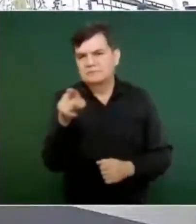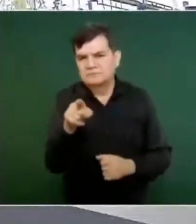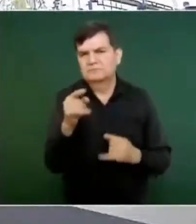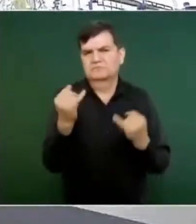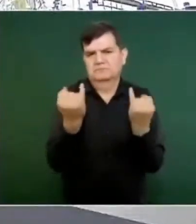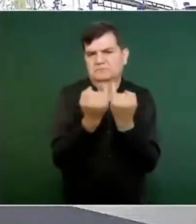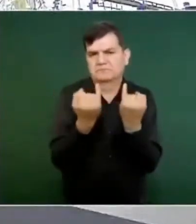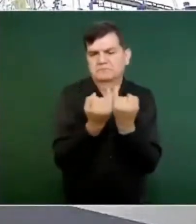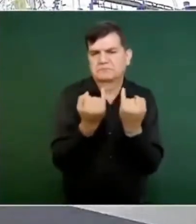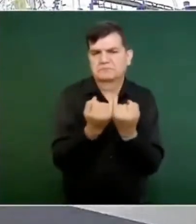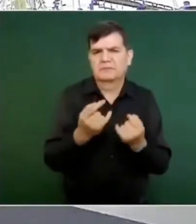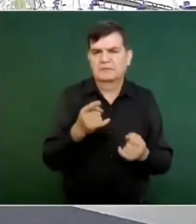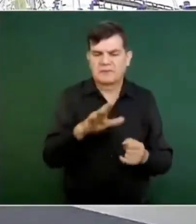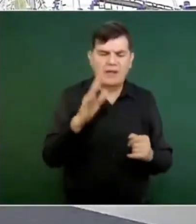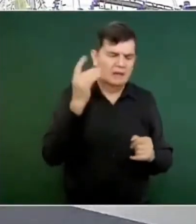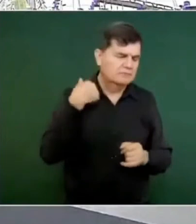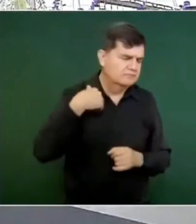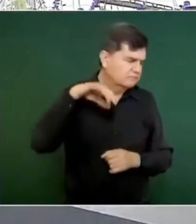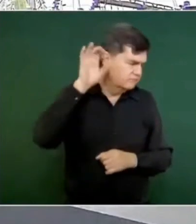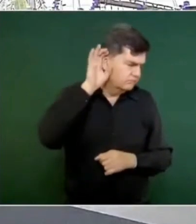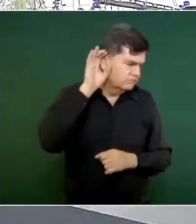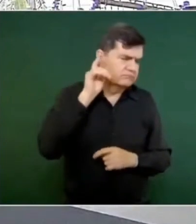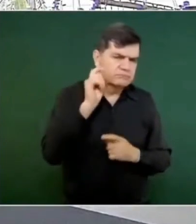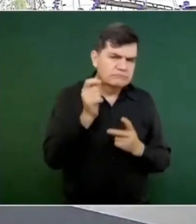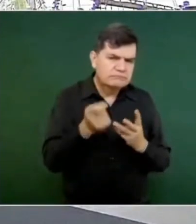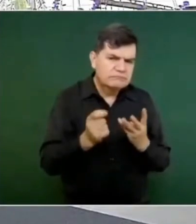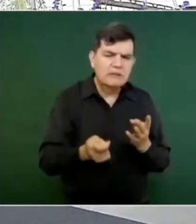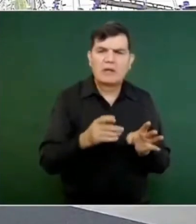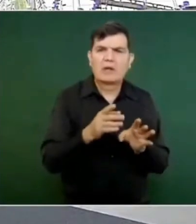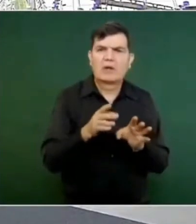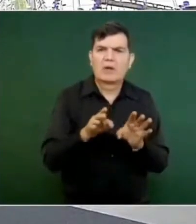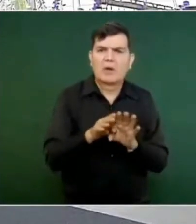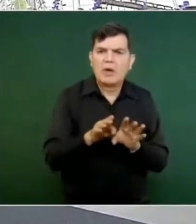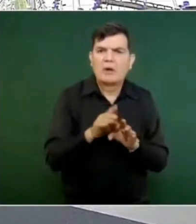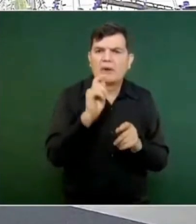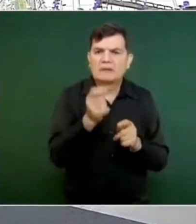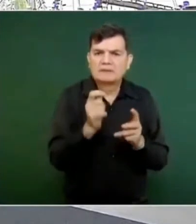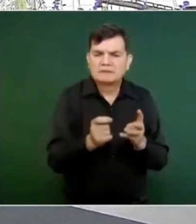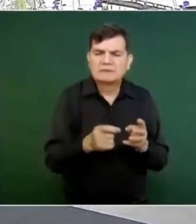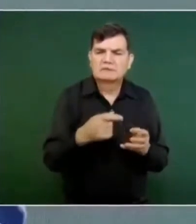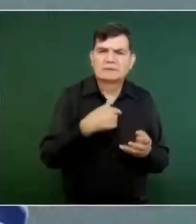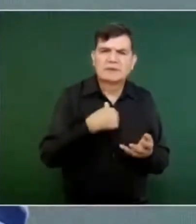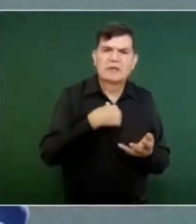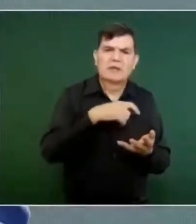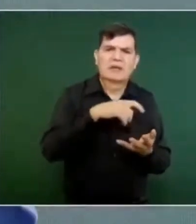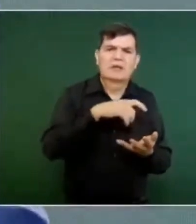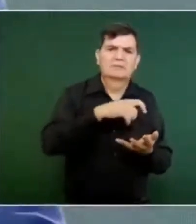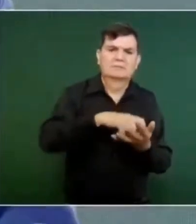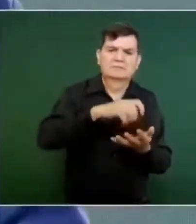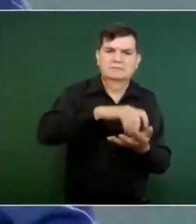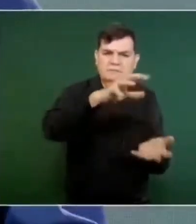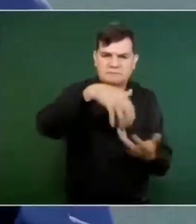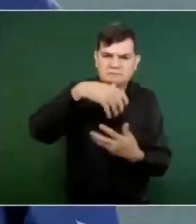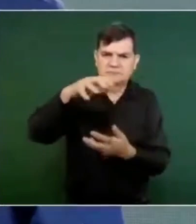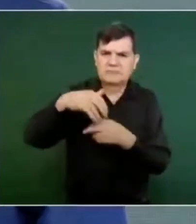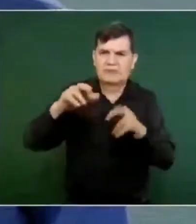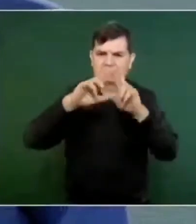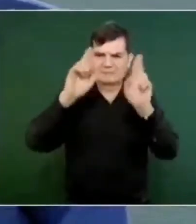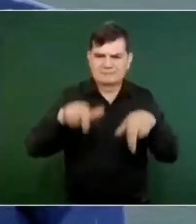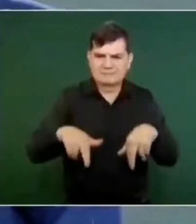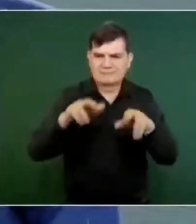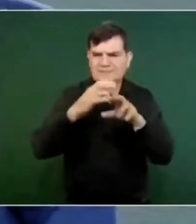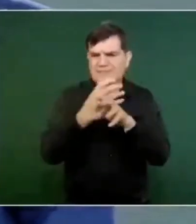escucharon de cómo ya se contrataron todos los aparatos electrodomésticos,